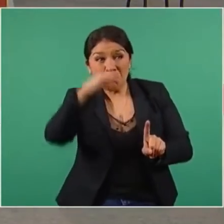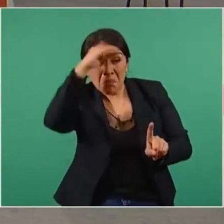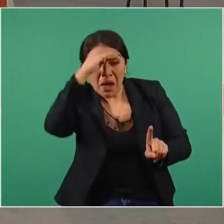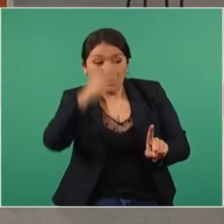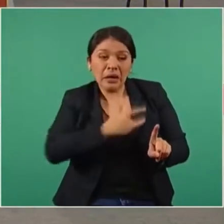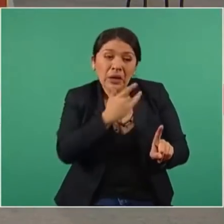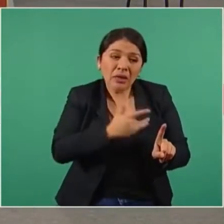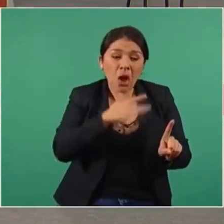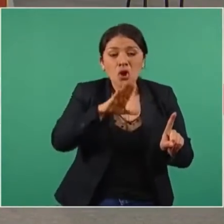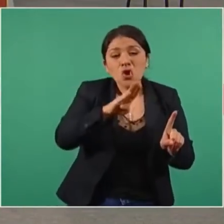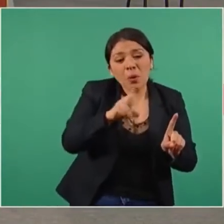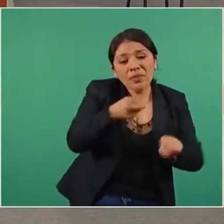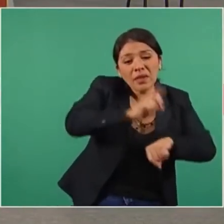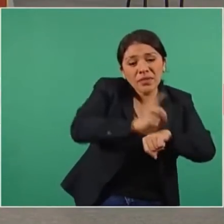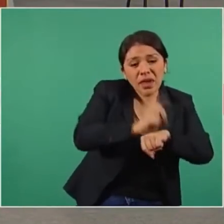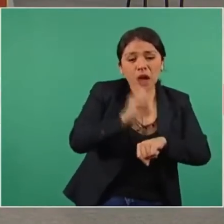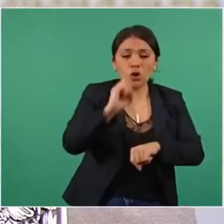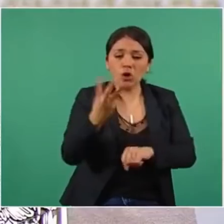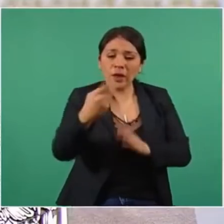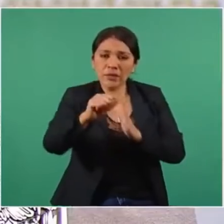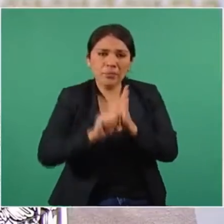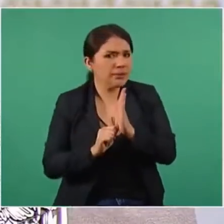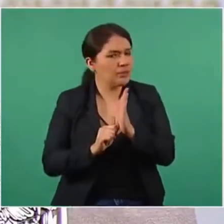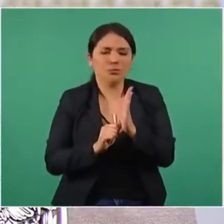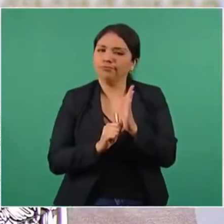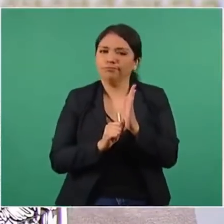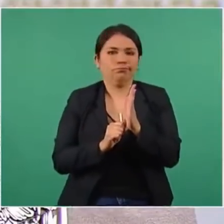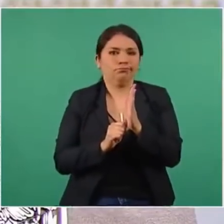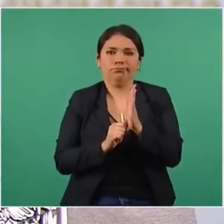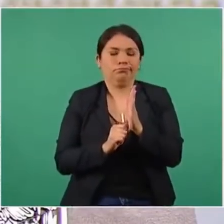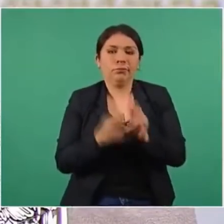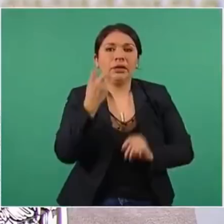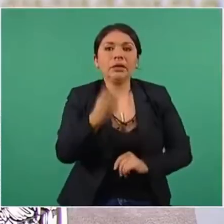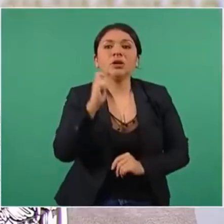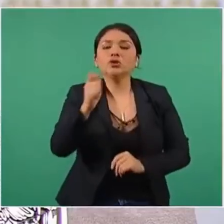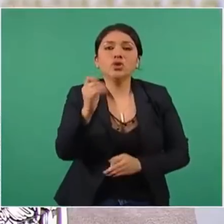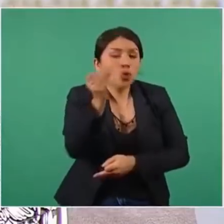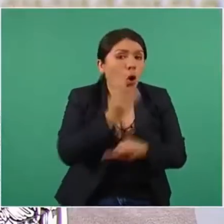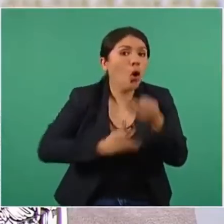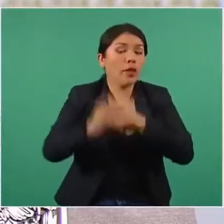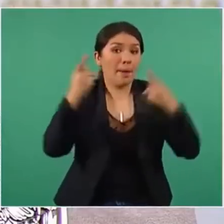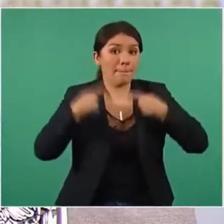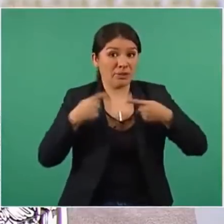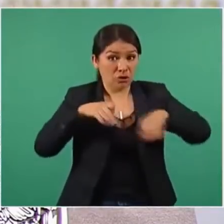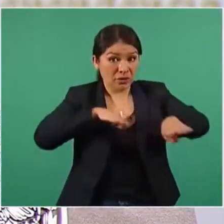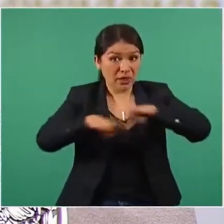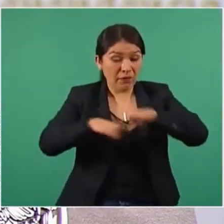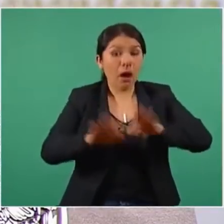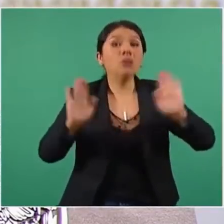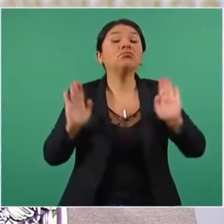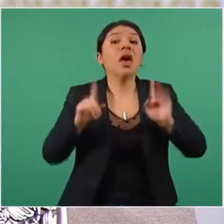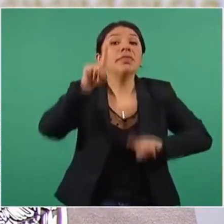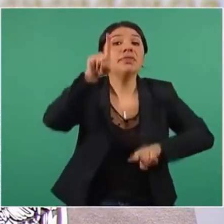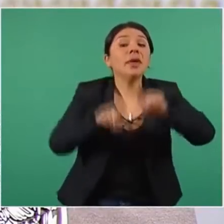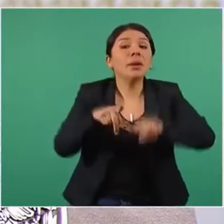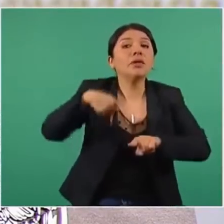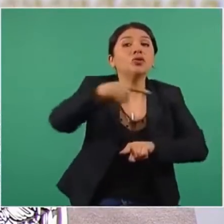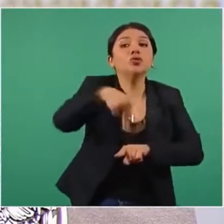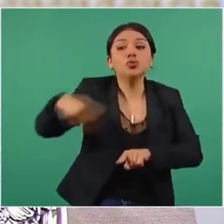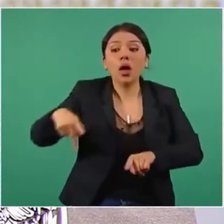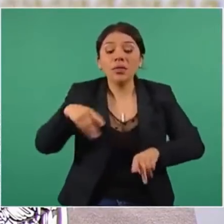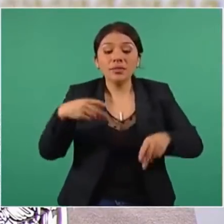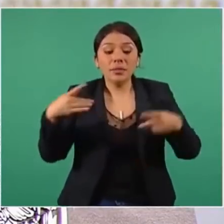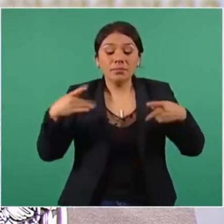promedio de los últimos tres meses. No es el caso. Todos los trabajadores dependen de lo que sea más